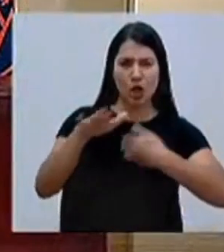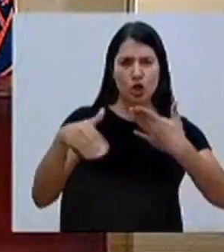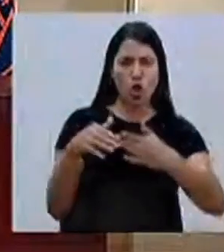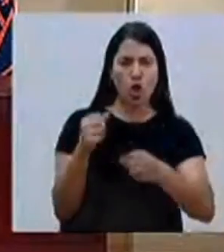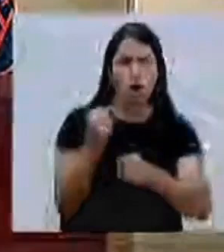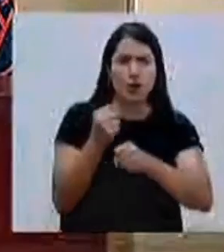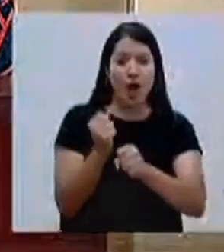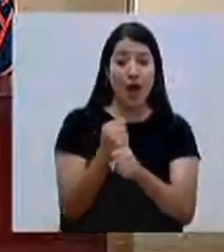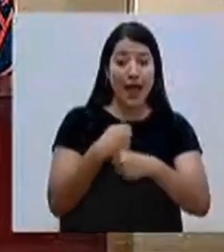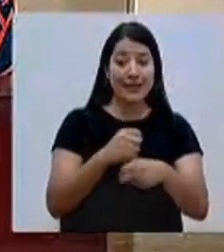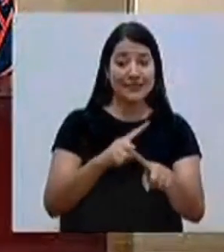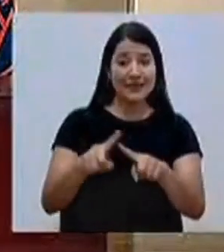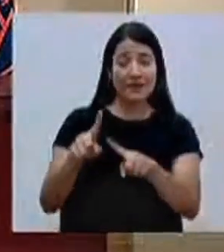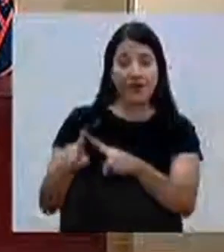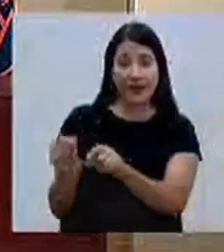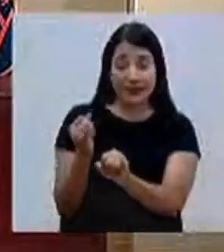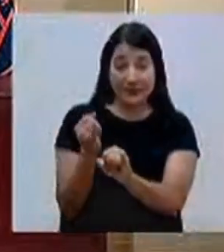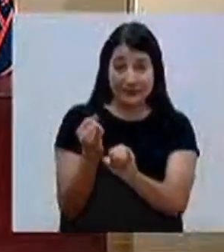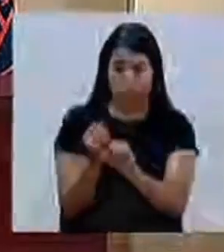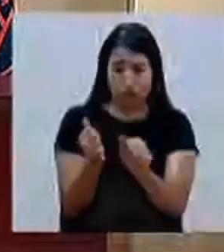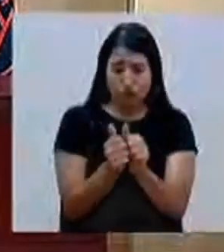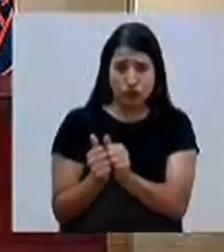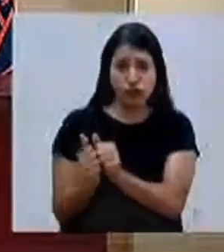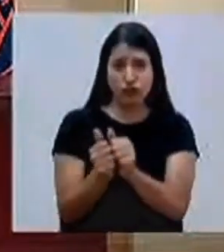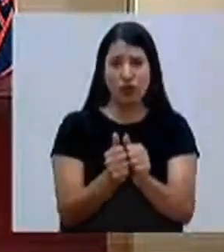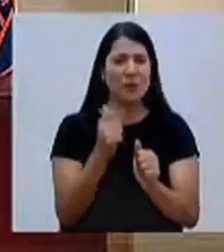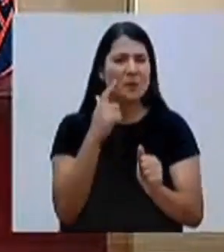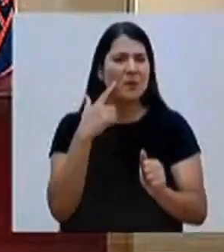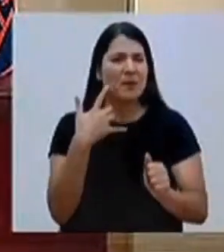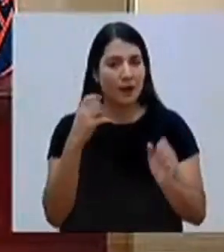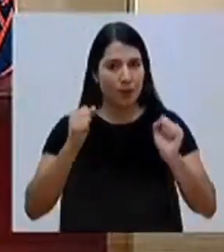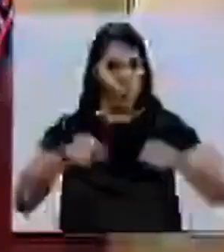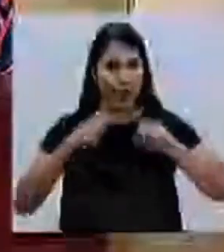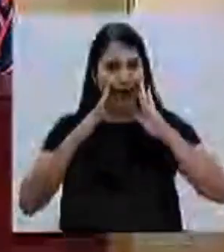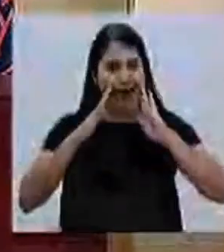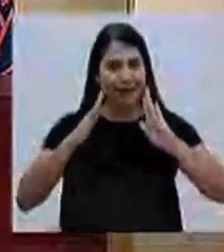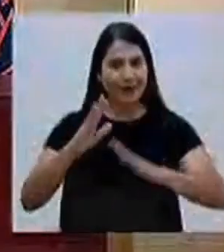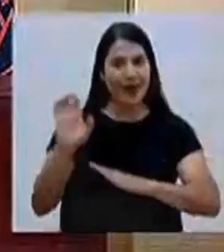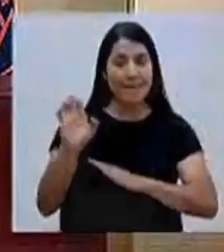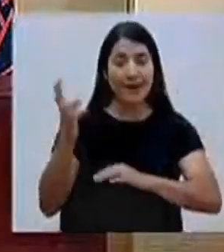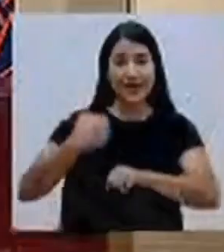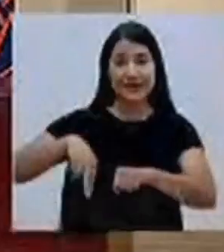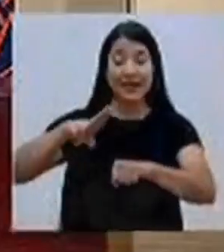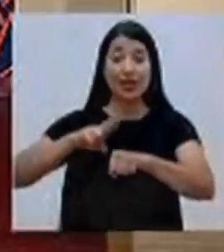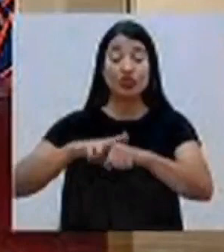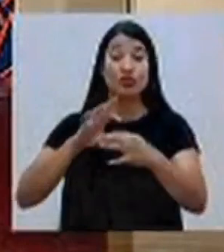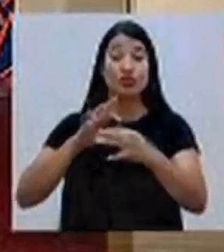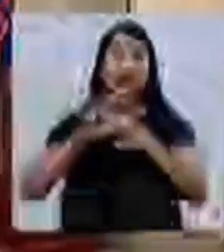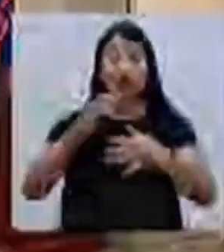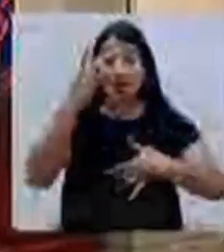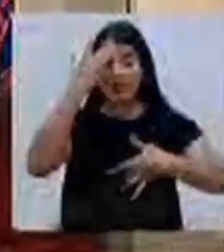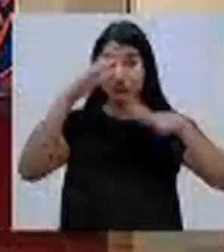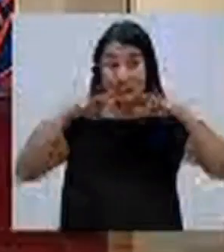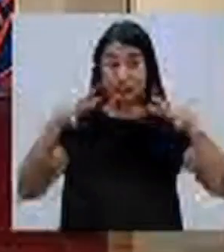interinstitucional y los esfuerzos conjuntos que se realizan para atender la emergencia nacional por la pandemia